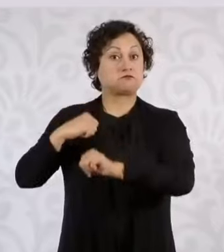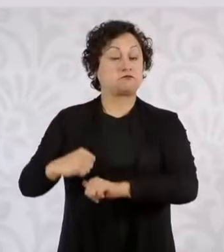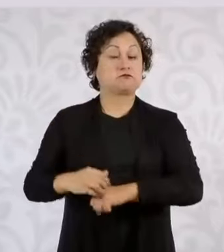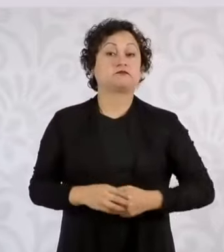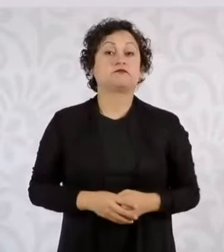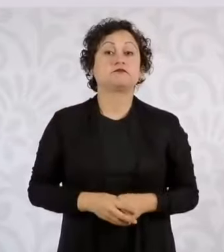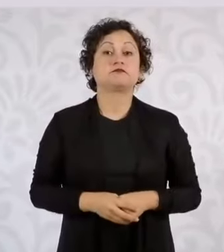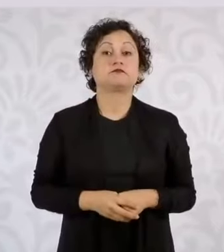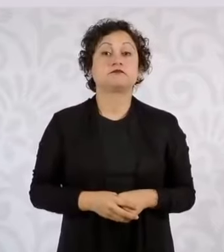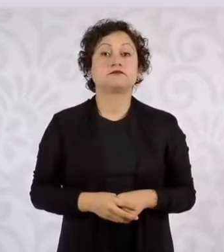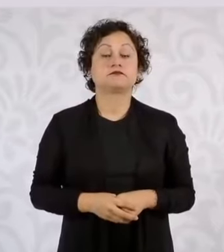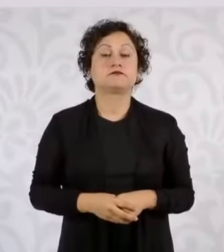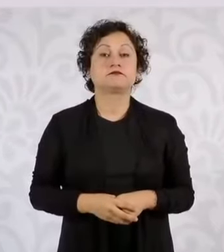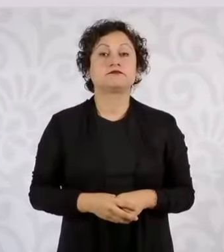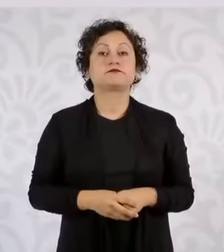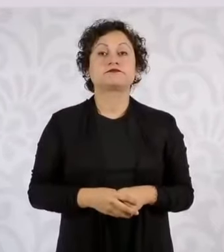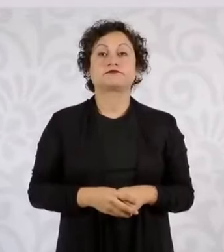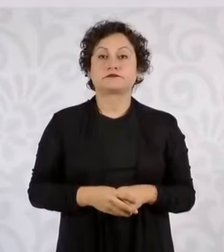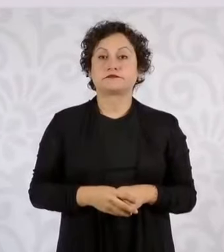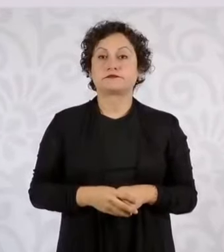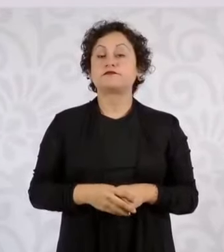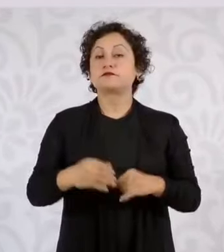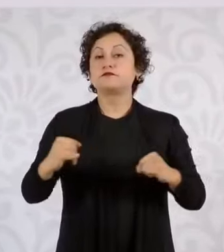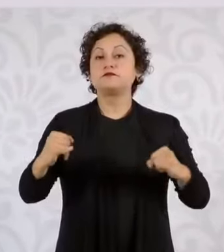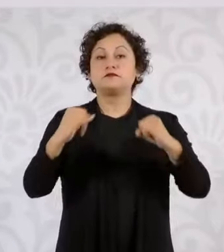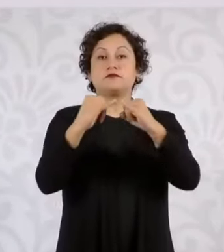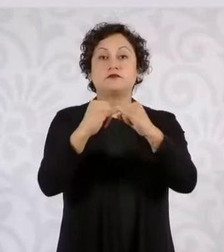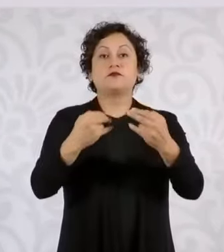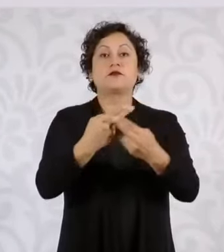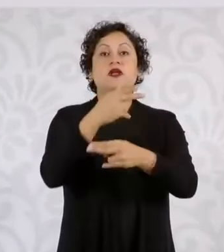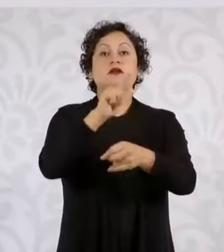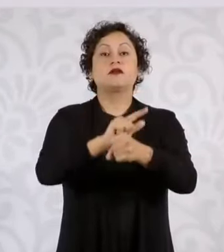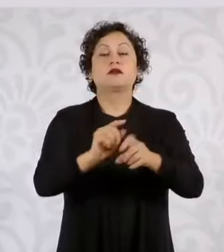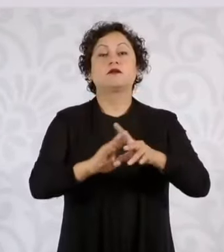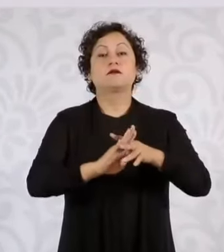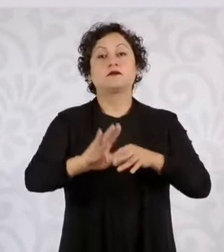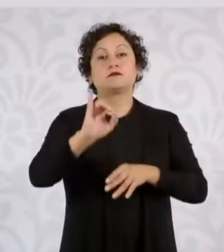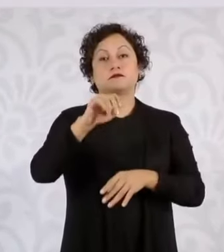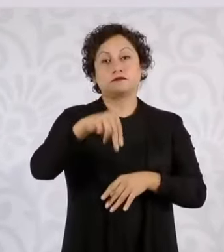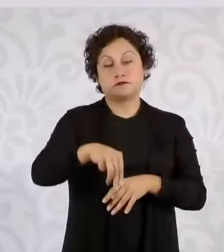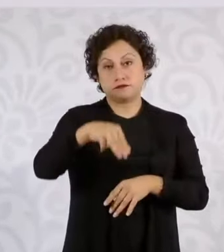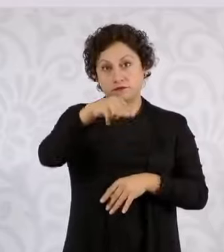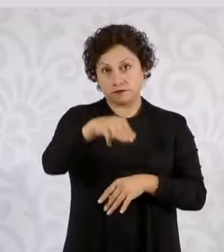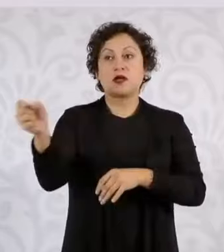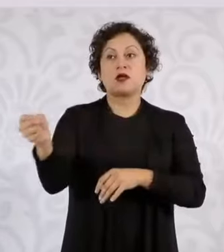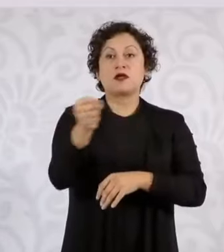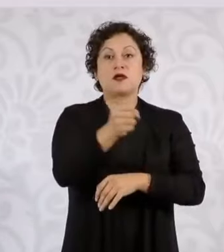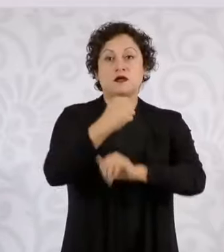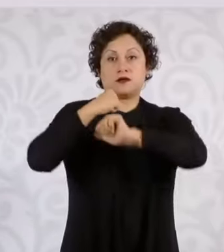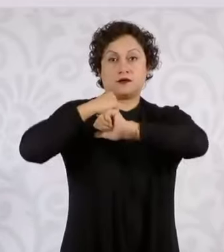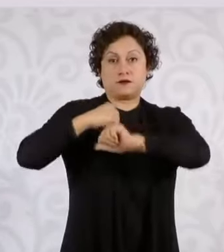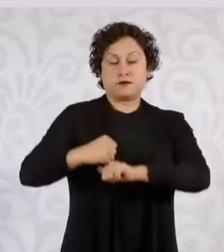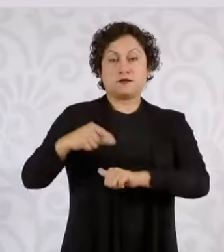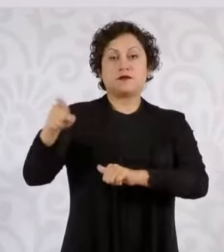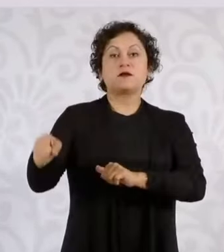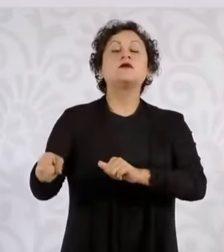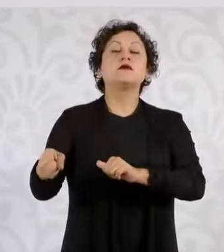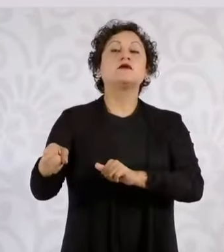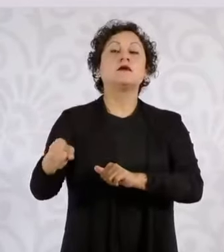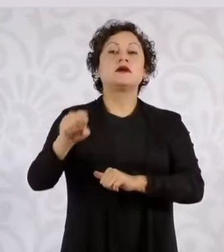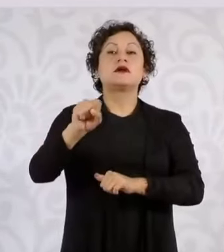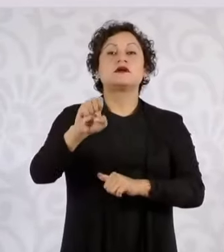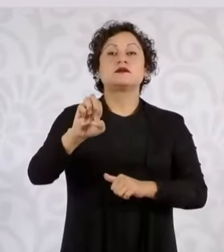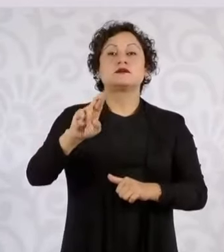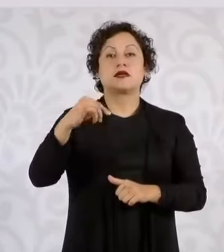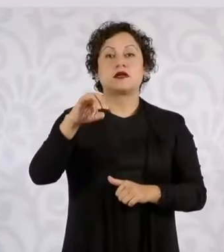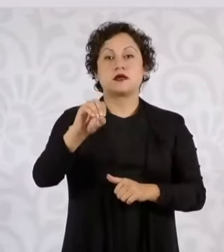Quien va a ocupar el puesto del Instituto Nacional de Migración es el actual gobernador de Puebla, Sergio Salomón, lo